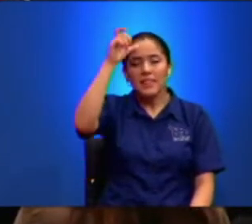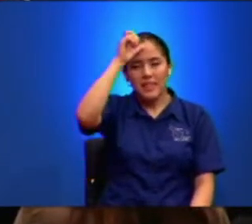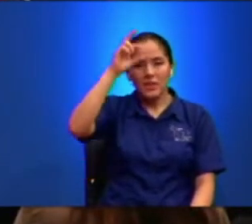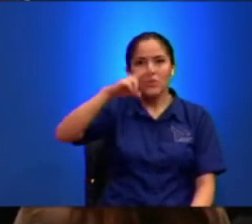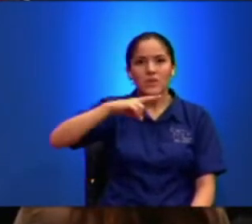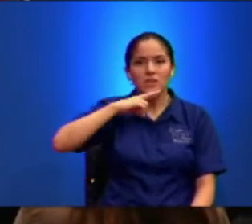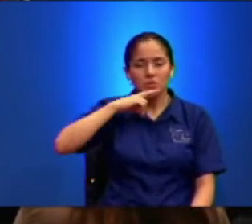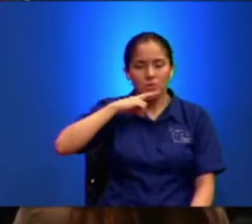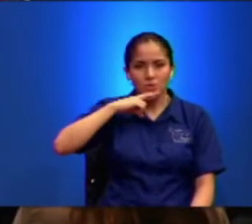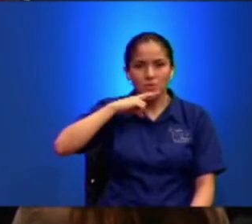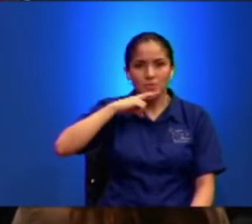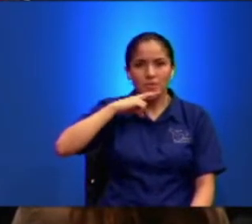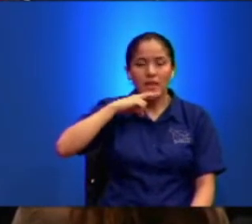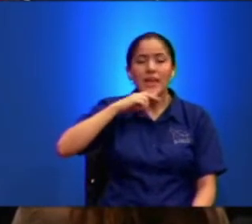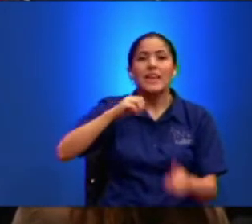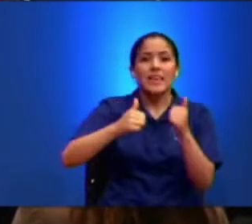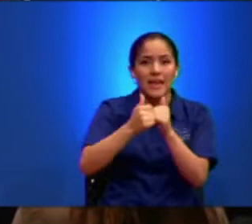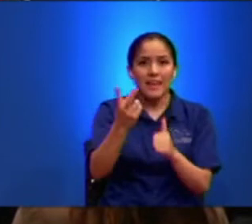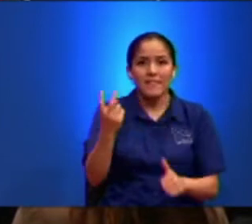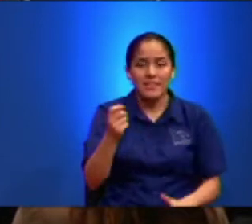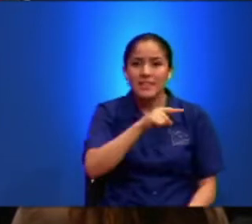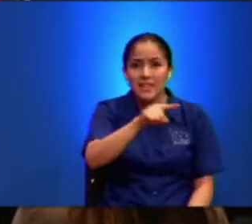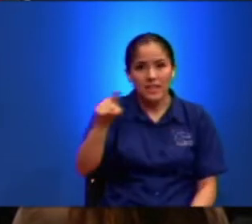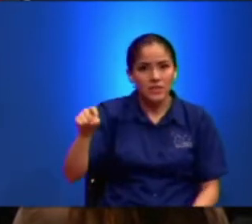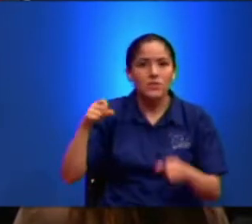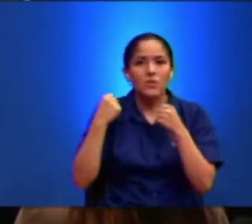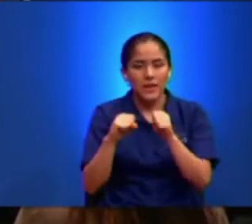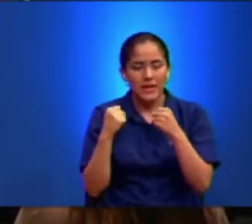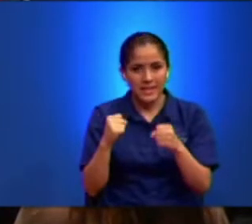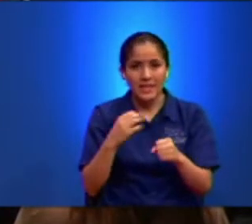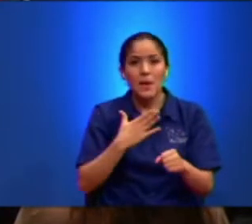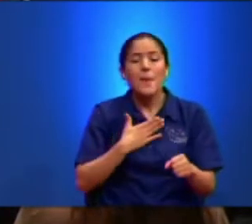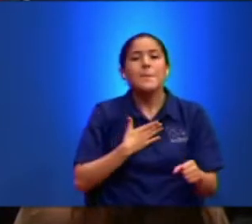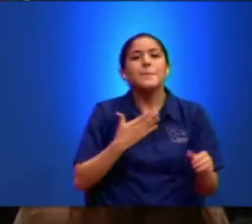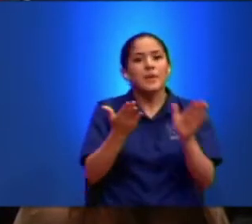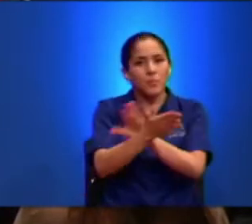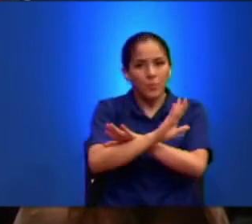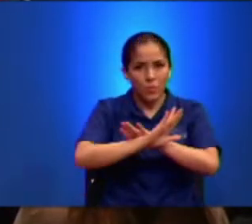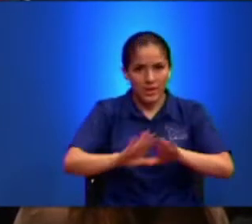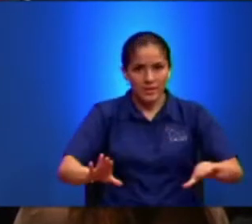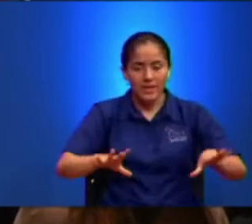Que Esto Hagáis En Muerte Predicáis